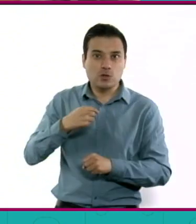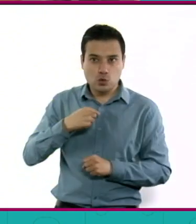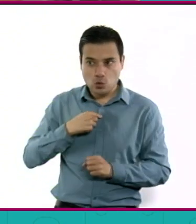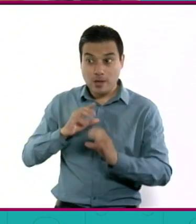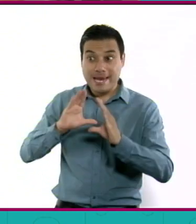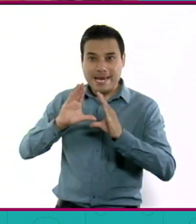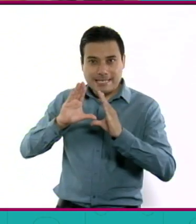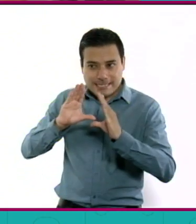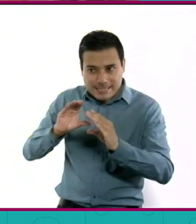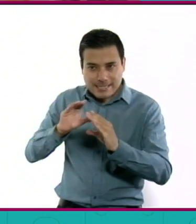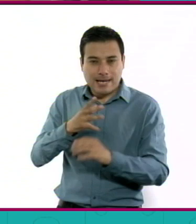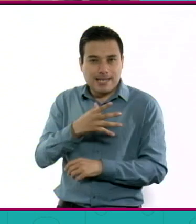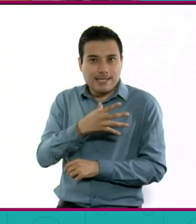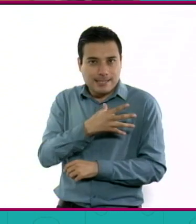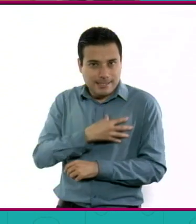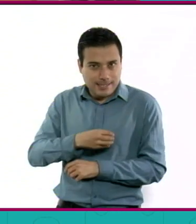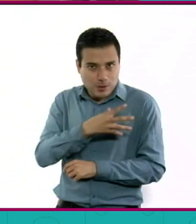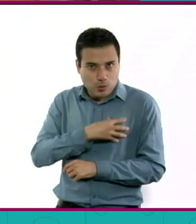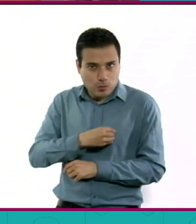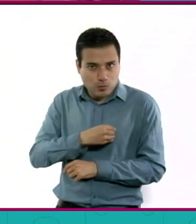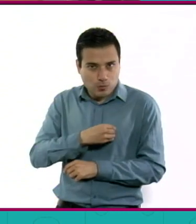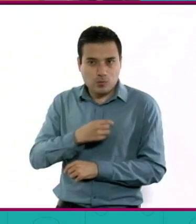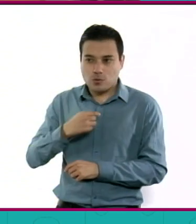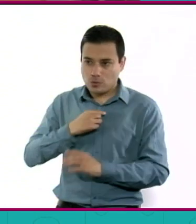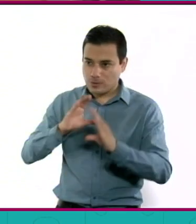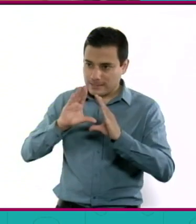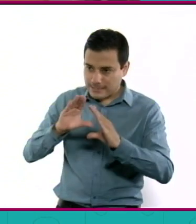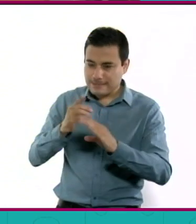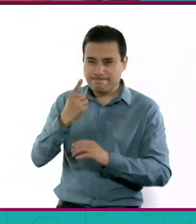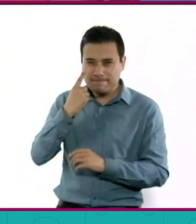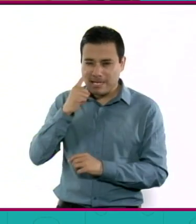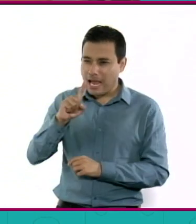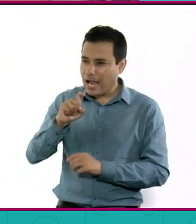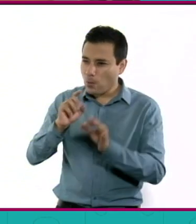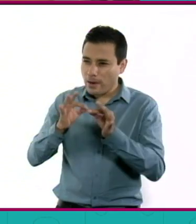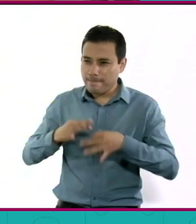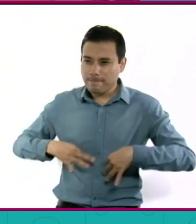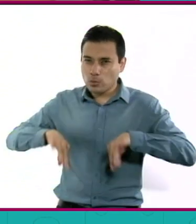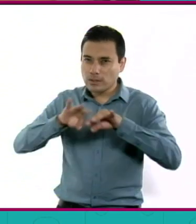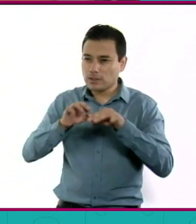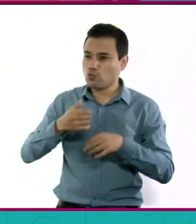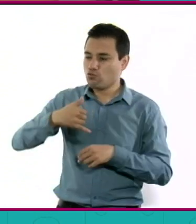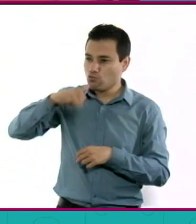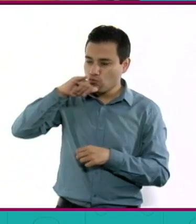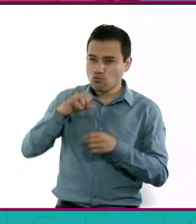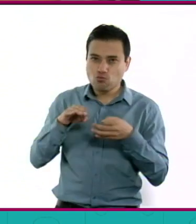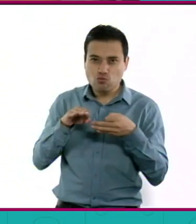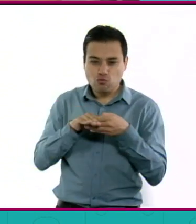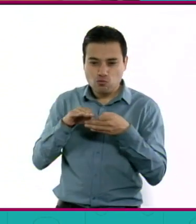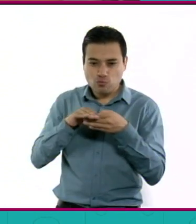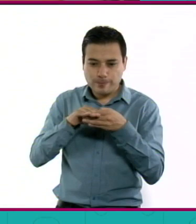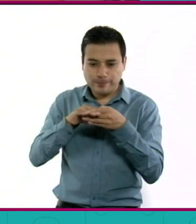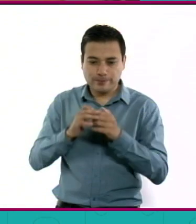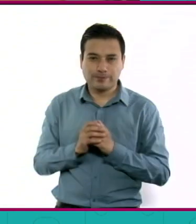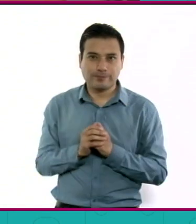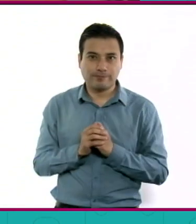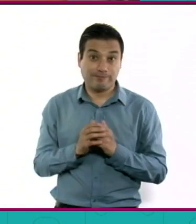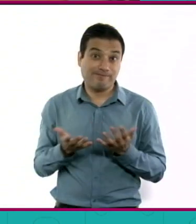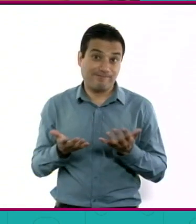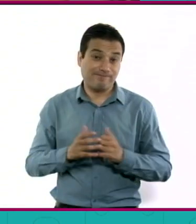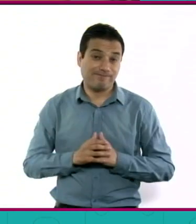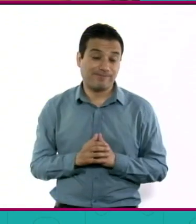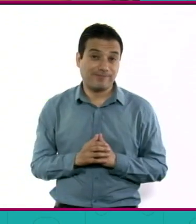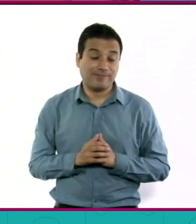la casa sea nuestro canal de hidratación. Nosotros como seres humanos no podemos